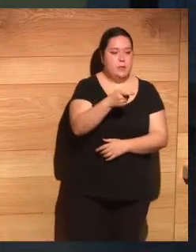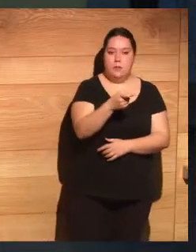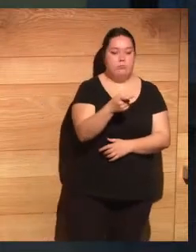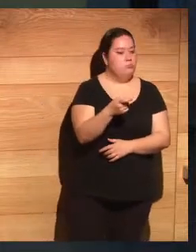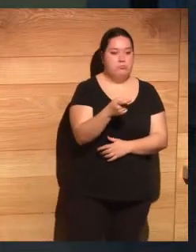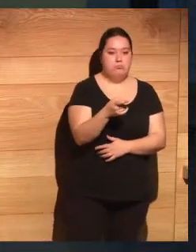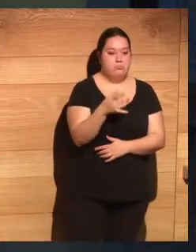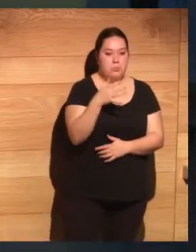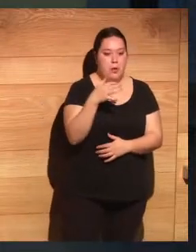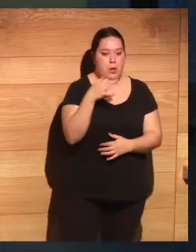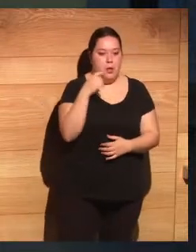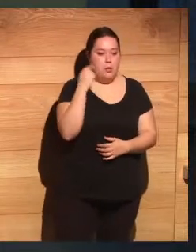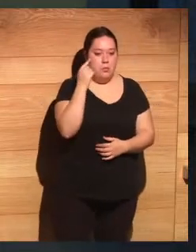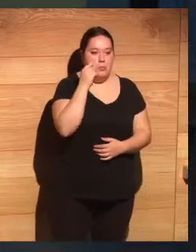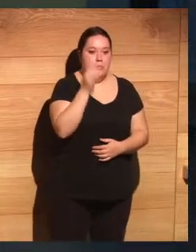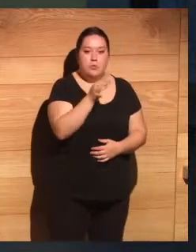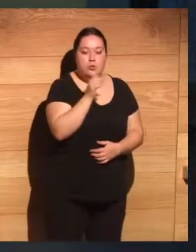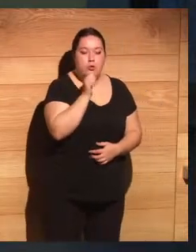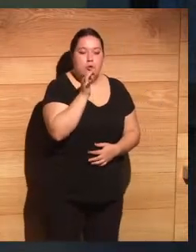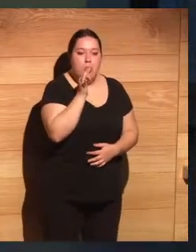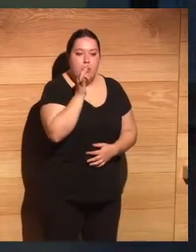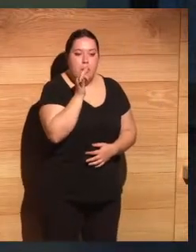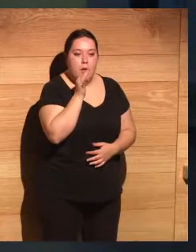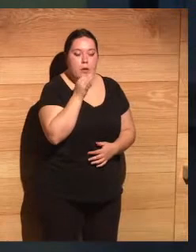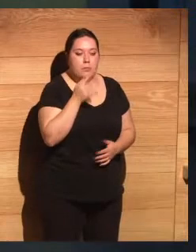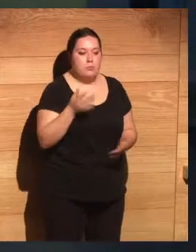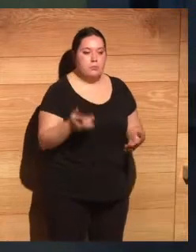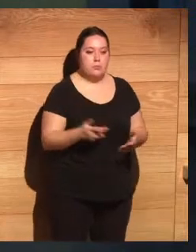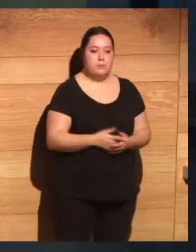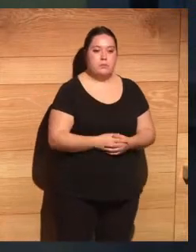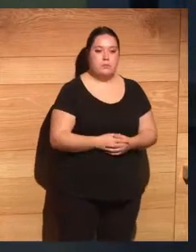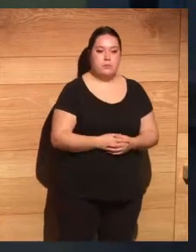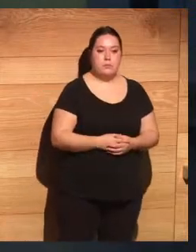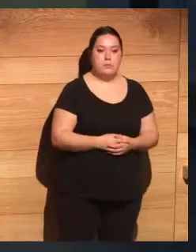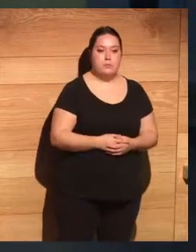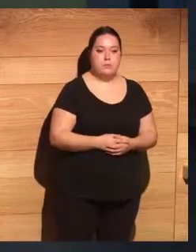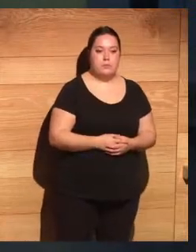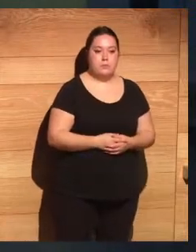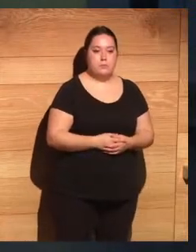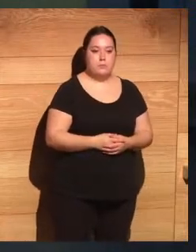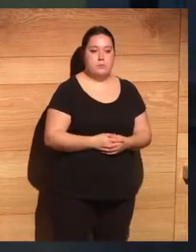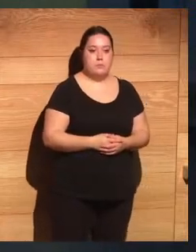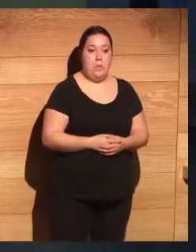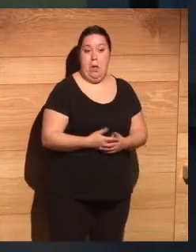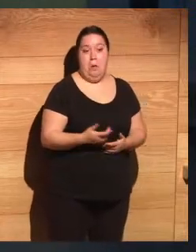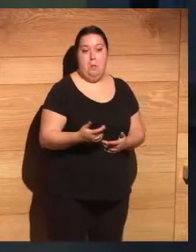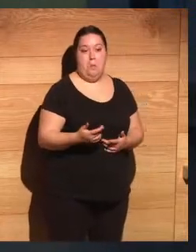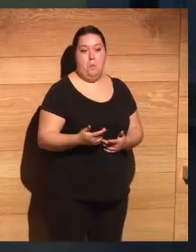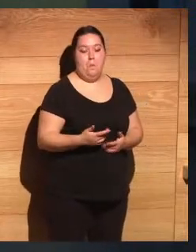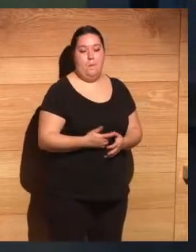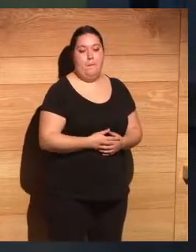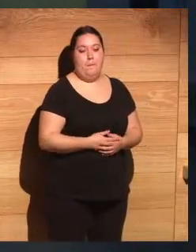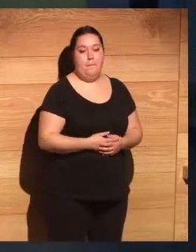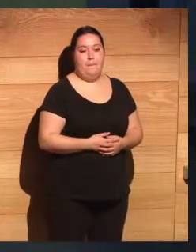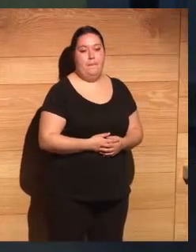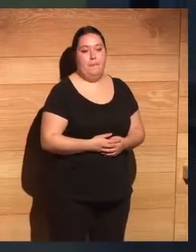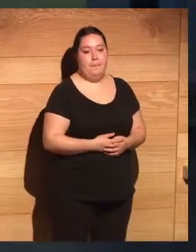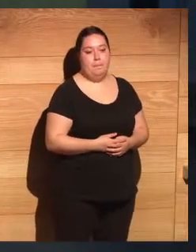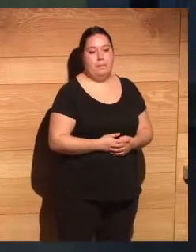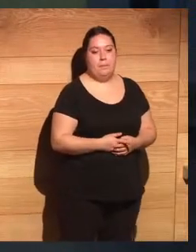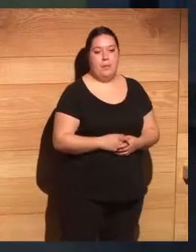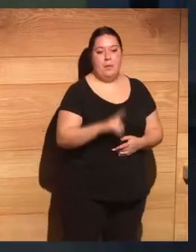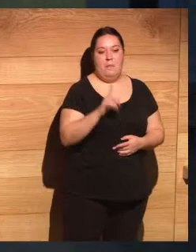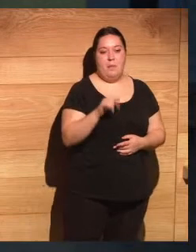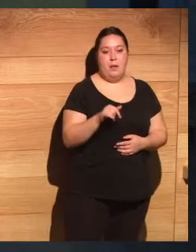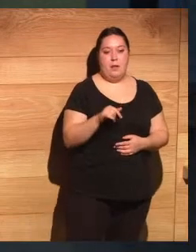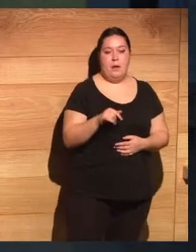todavía no estaba el fax, claro, eso es que es como un traje que te aprieta por todos lados. Y encima, en algunos momentos, pues el legislador se mete en cuestiones